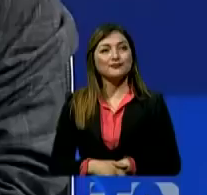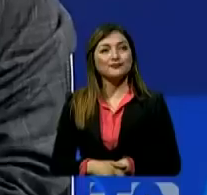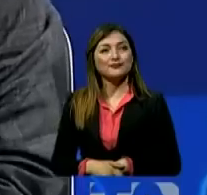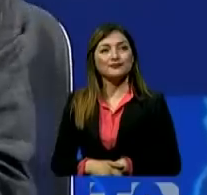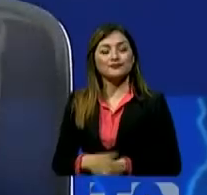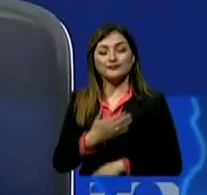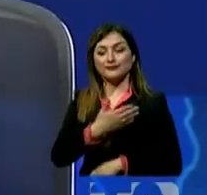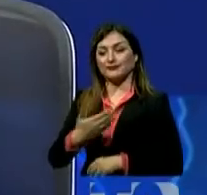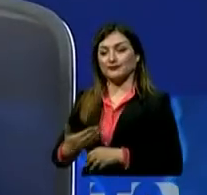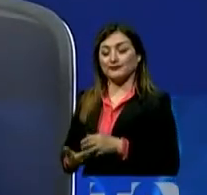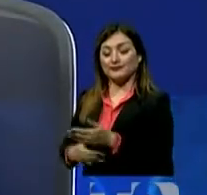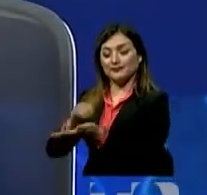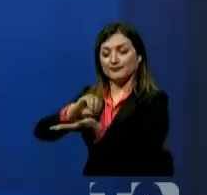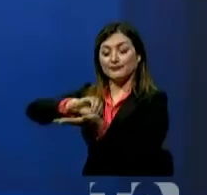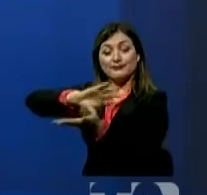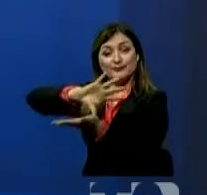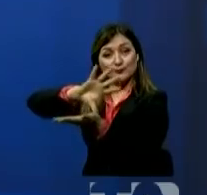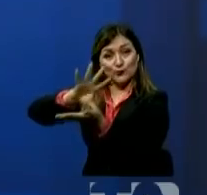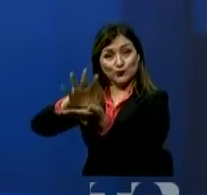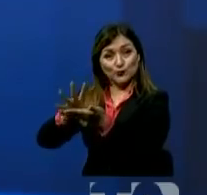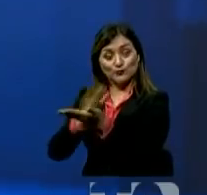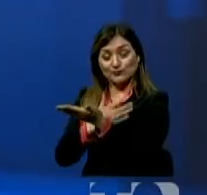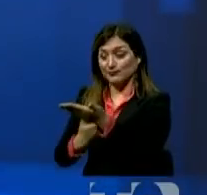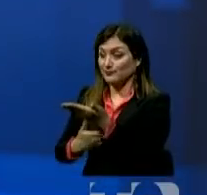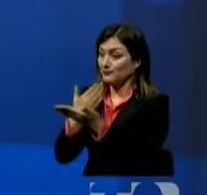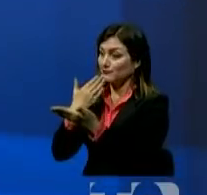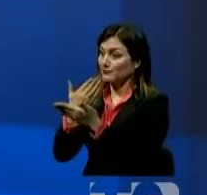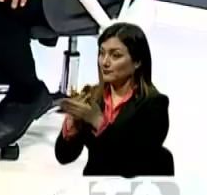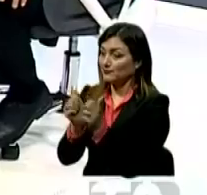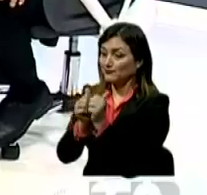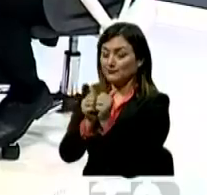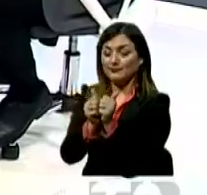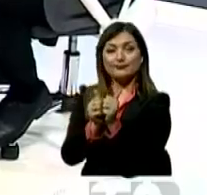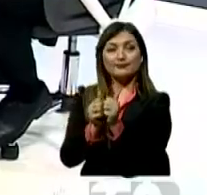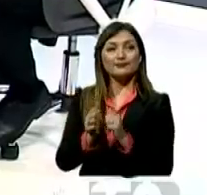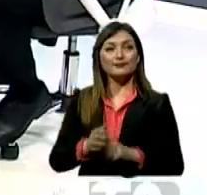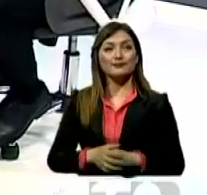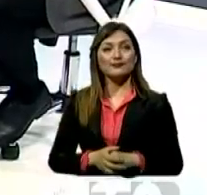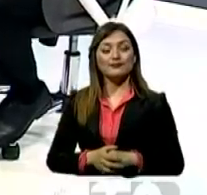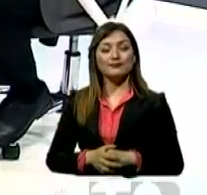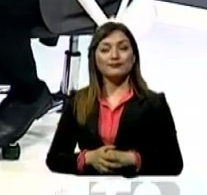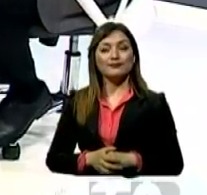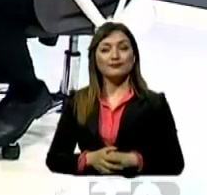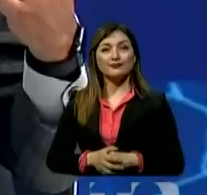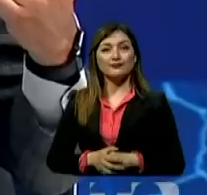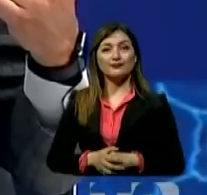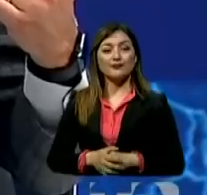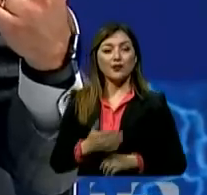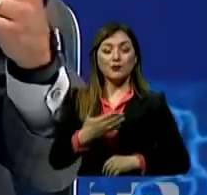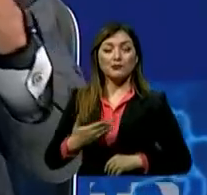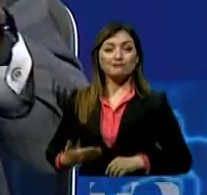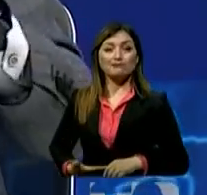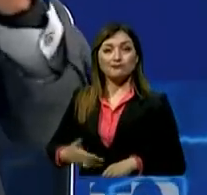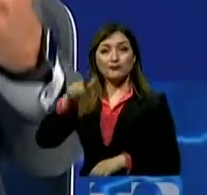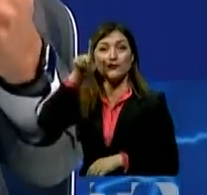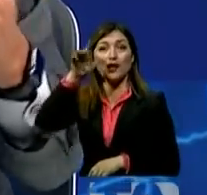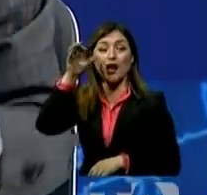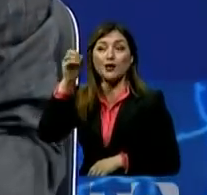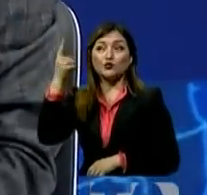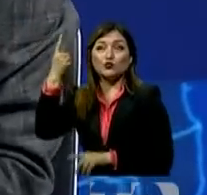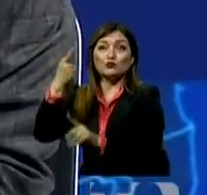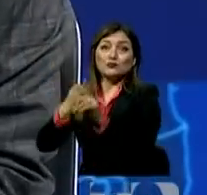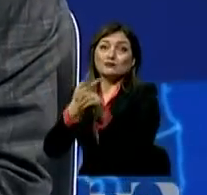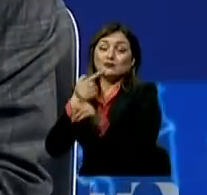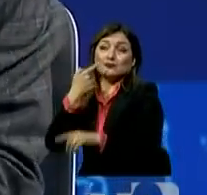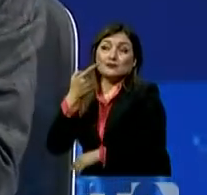Bien, estamos con la presidenta de la Asamblea Nacional, Guadalupe Llora, y presidenta, gracias por acompañarnos. ¿Cómo responde usted a la declaración del presidente Lazo, que hace un mes